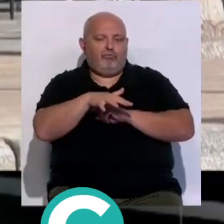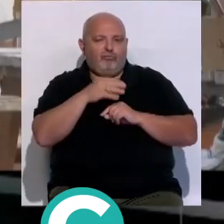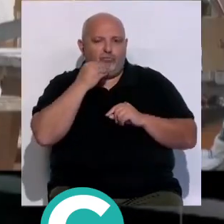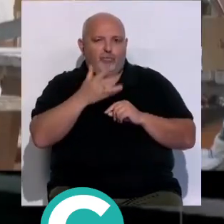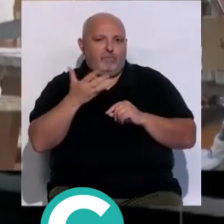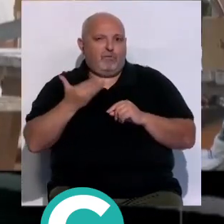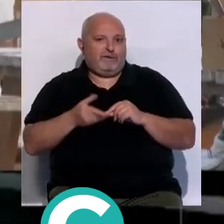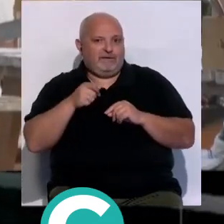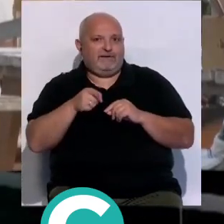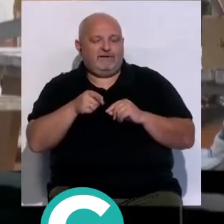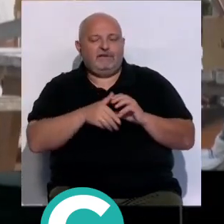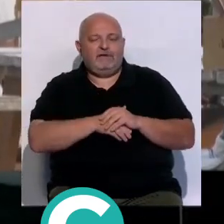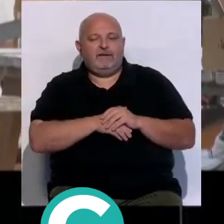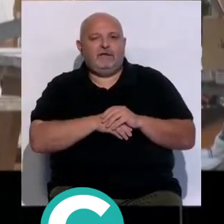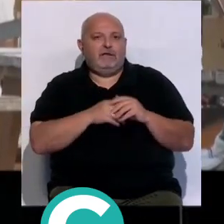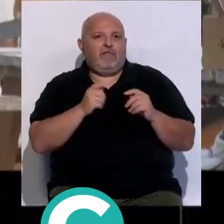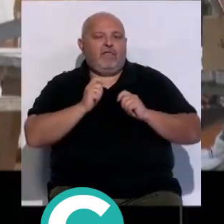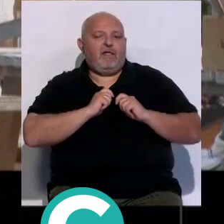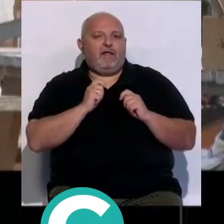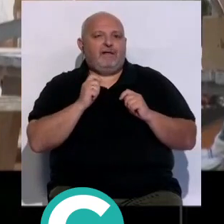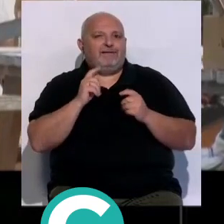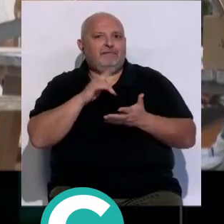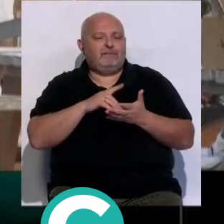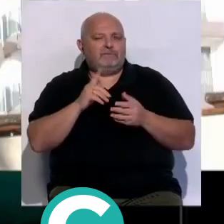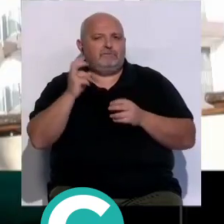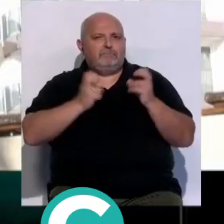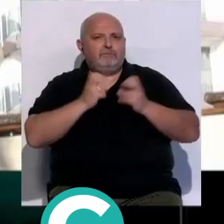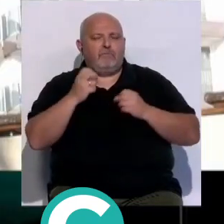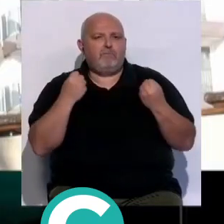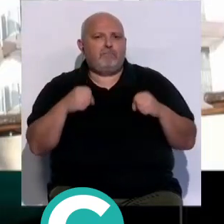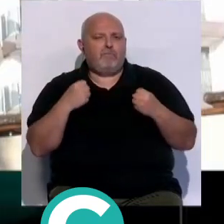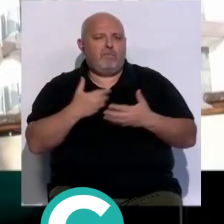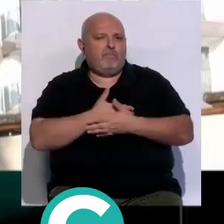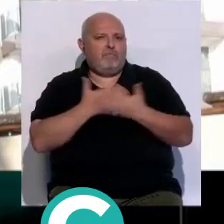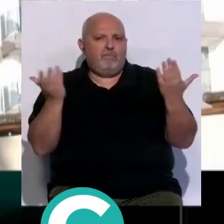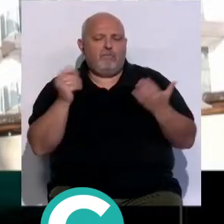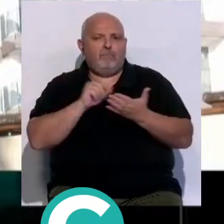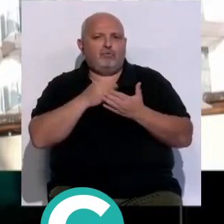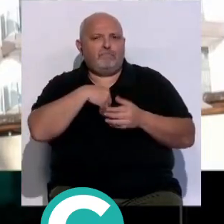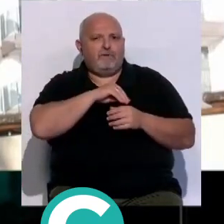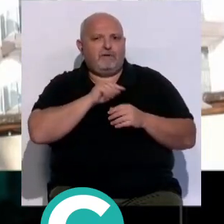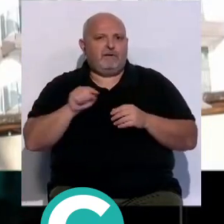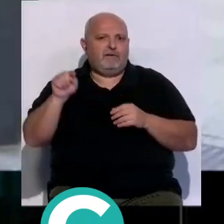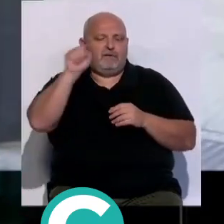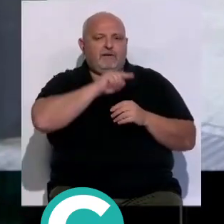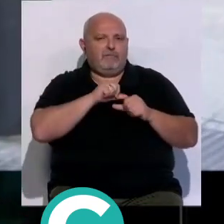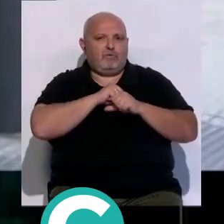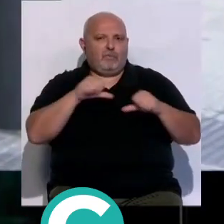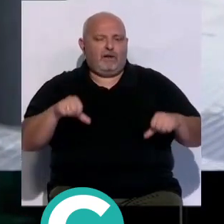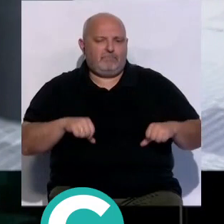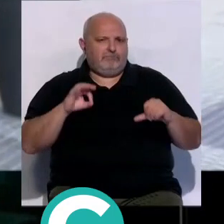e importantísimo, y ha supuesto el hecho de que vengan motos de cualquier punto de España y Portugal.